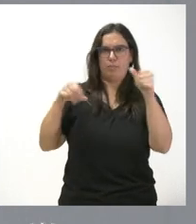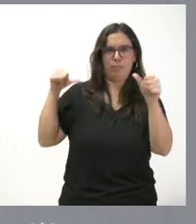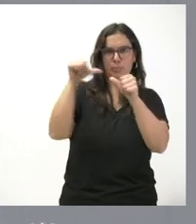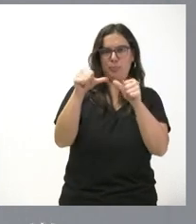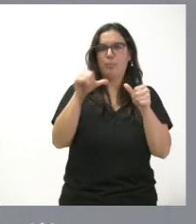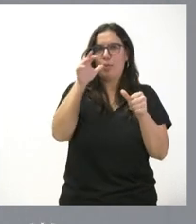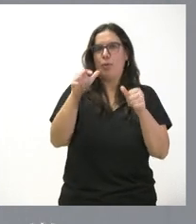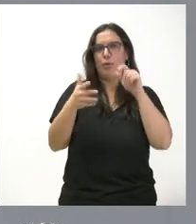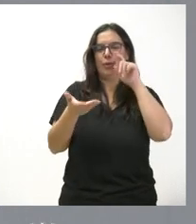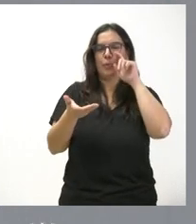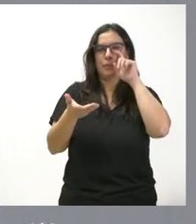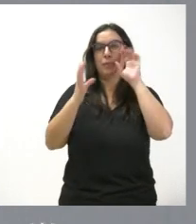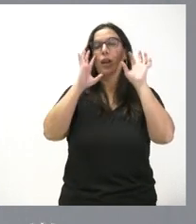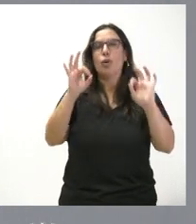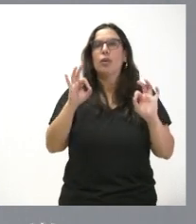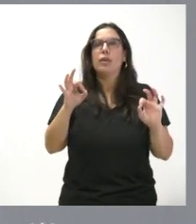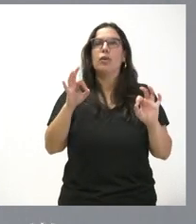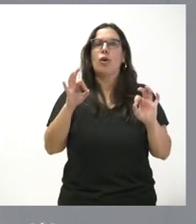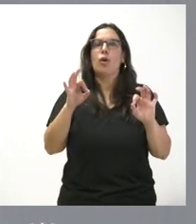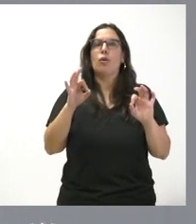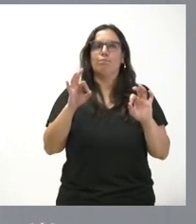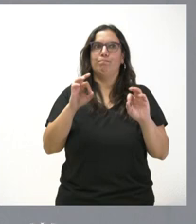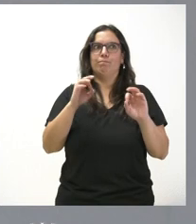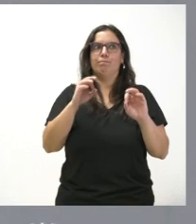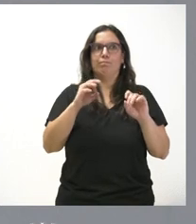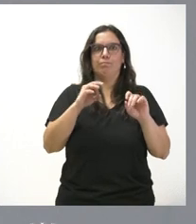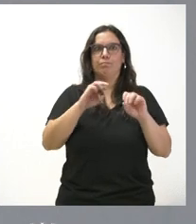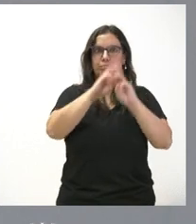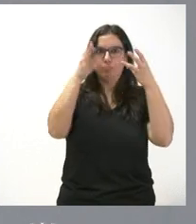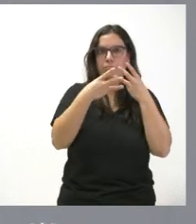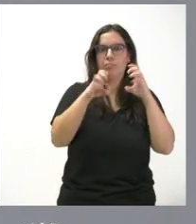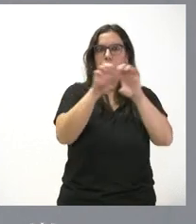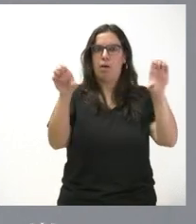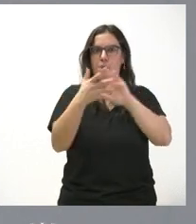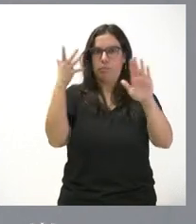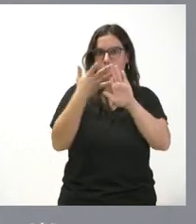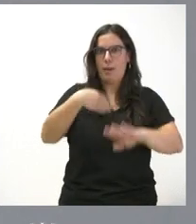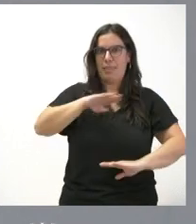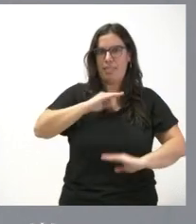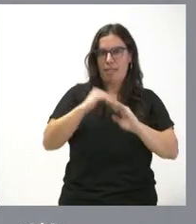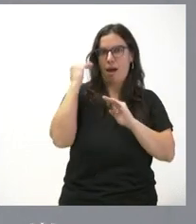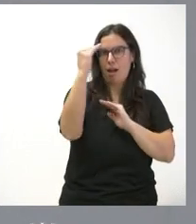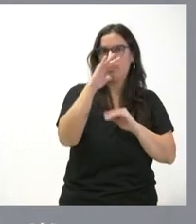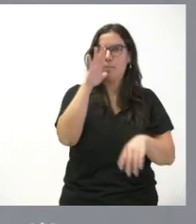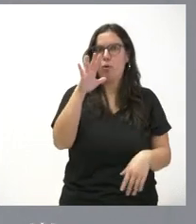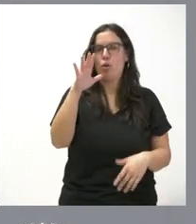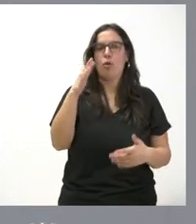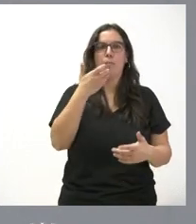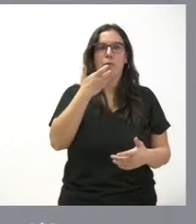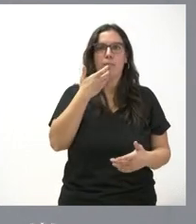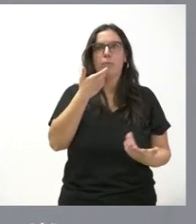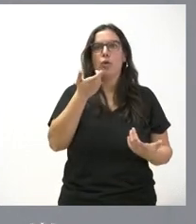podían disponer de una conexión de alta capacidad al estar ubicado en una localidad que ya